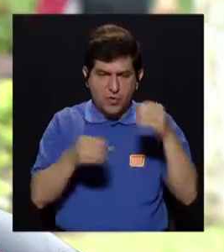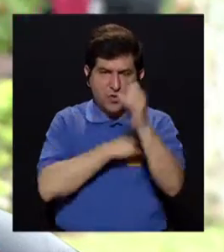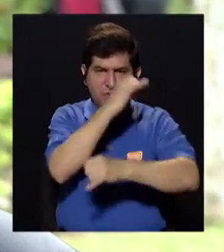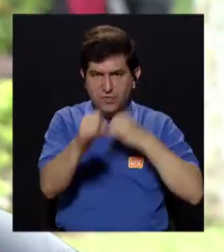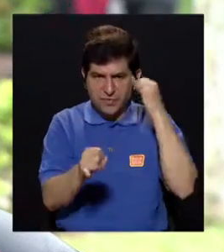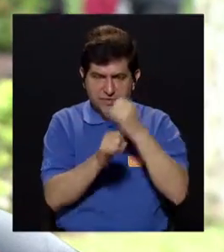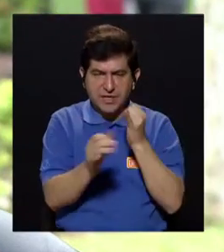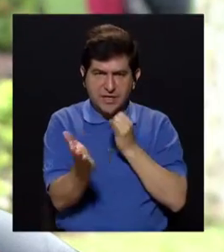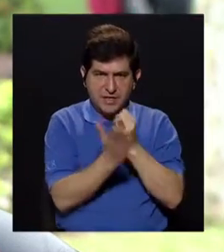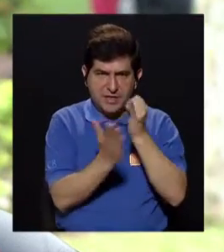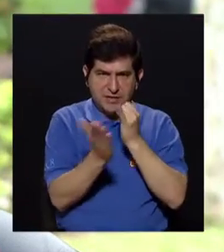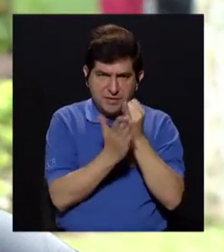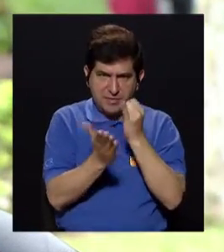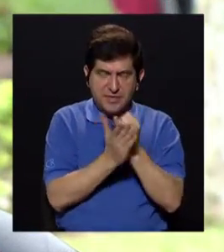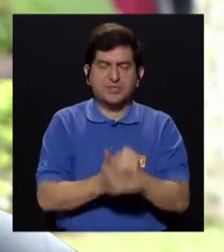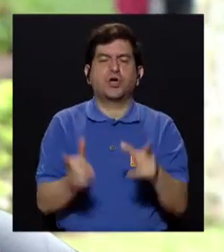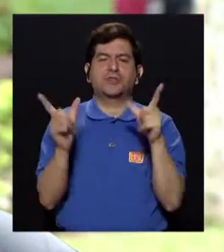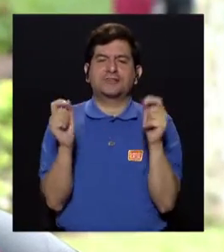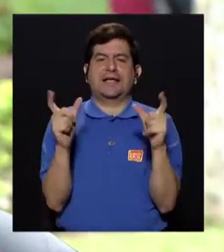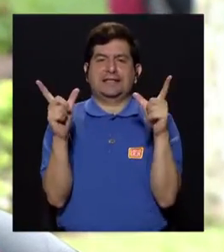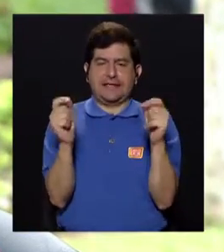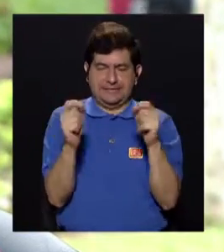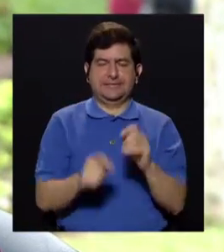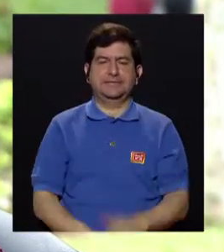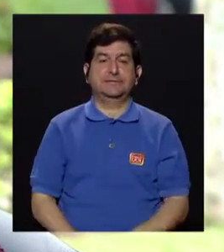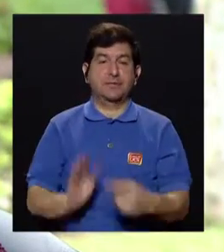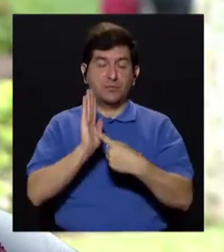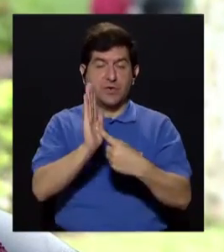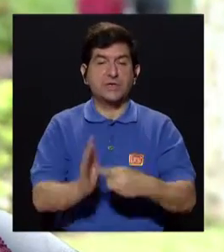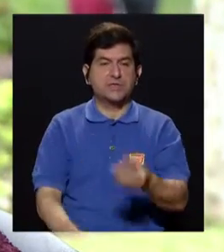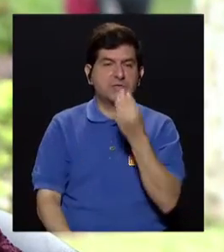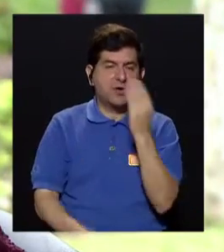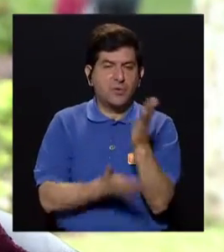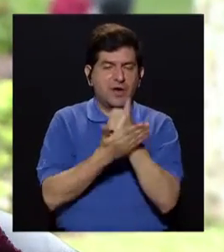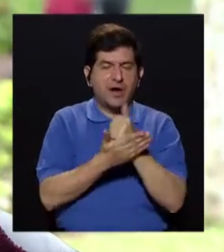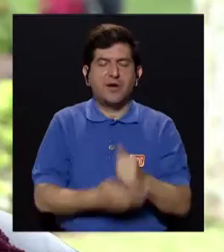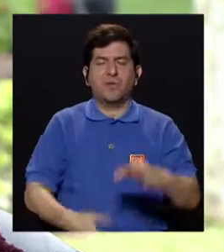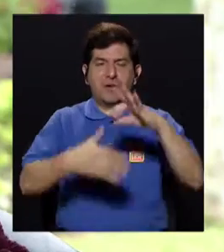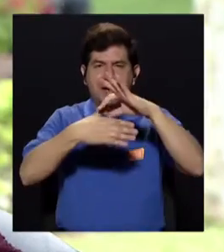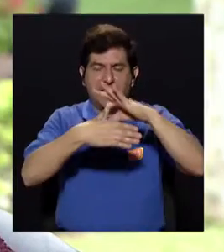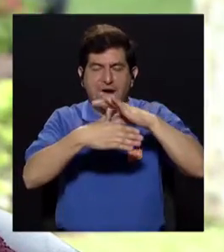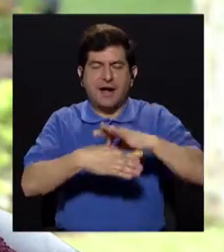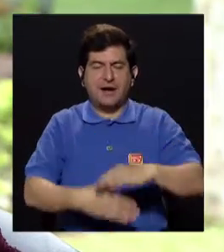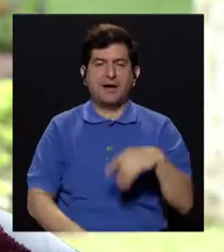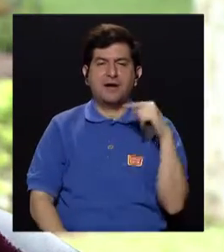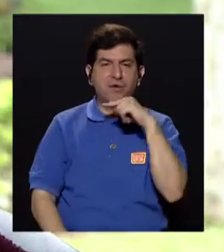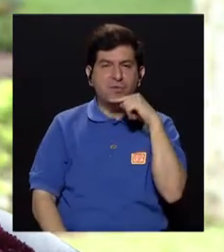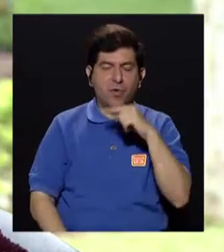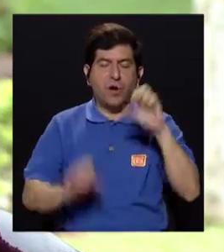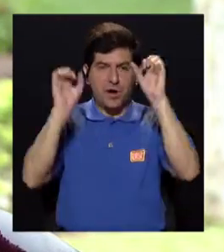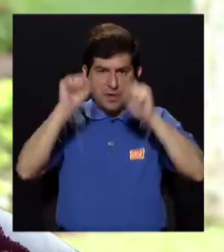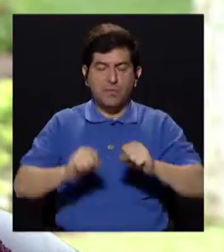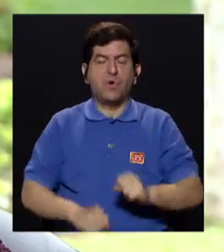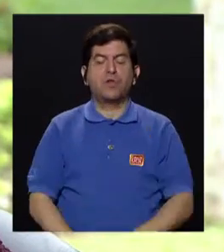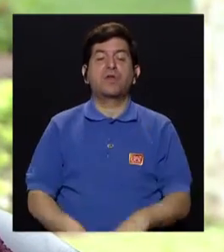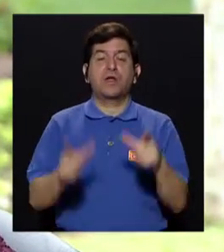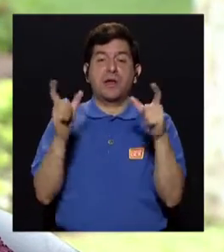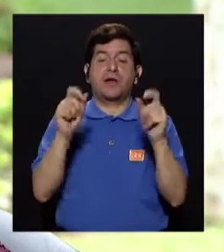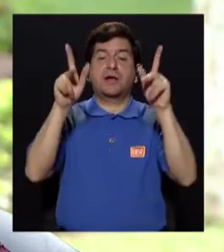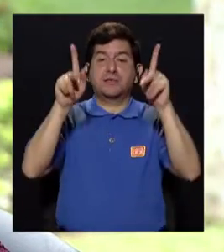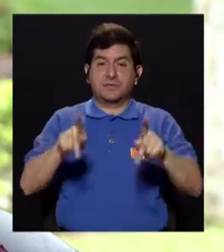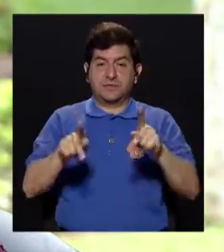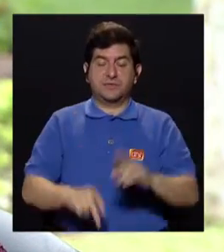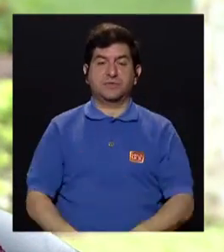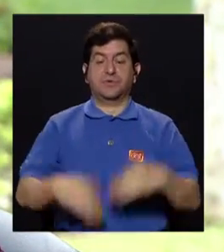Agencia Internacional de Investigación del Cáncer, en el cual se indica que comer ciertas carnes rojas podría provocar cáncer